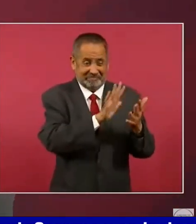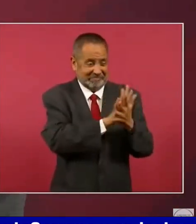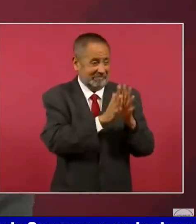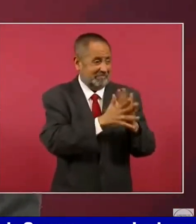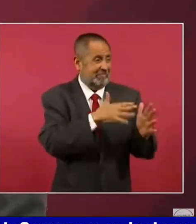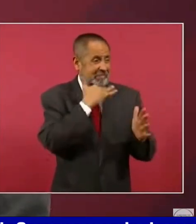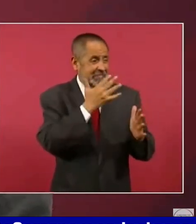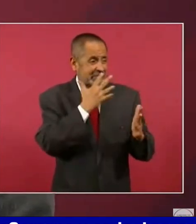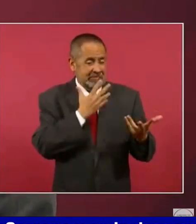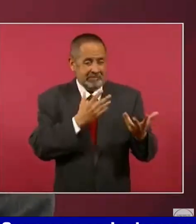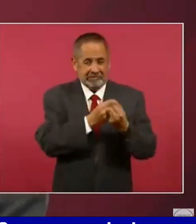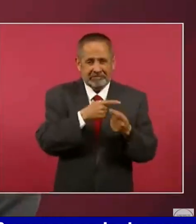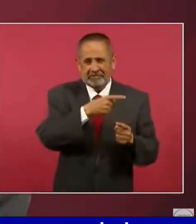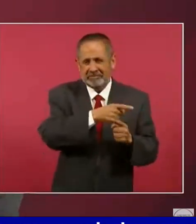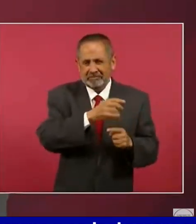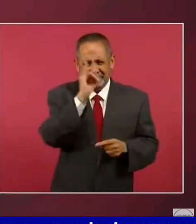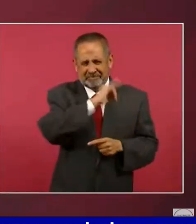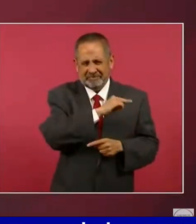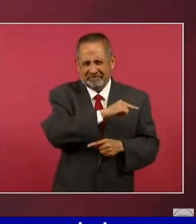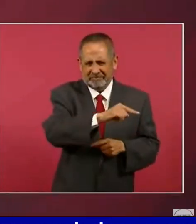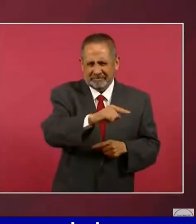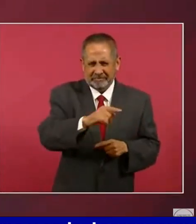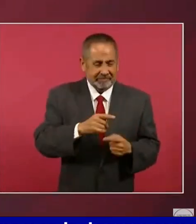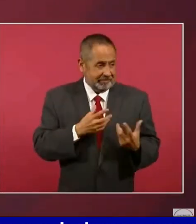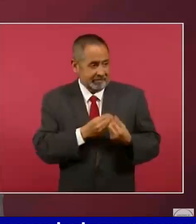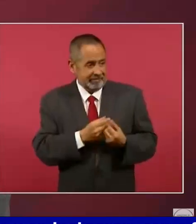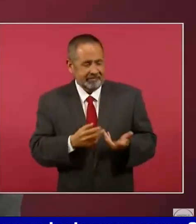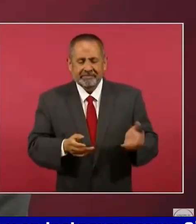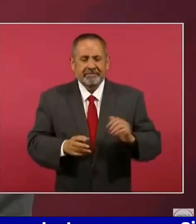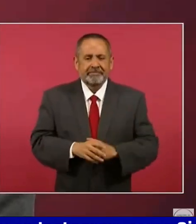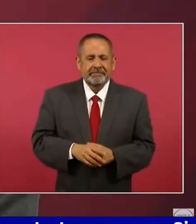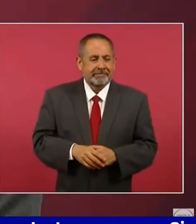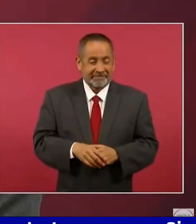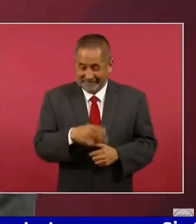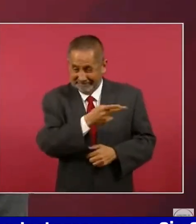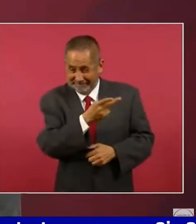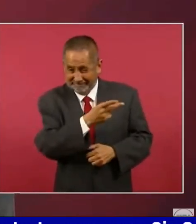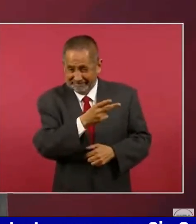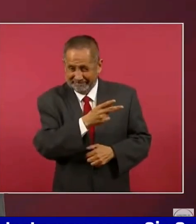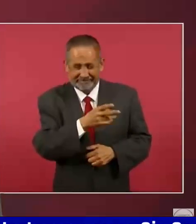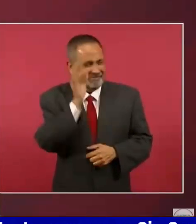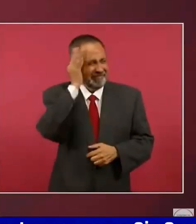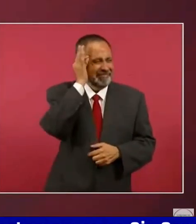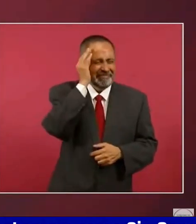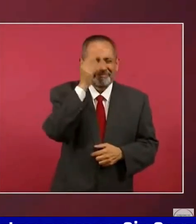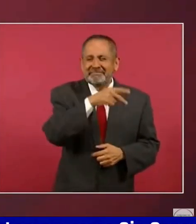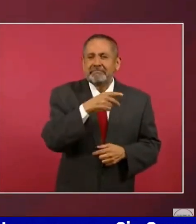Los jefes de estos, porque esos son voceros,